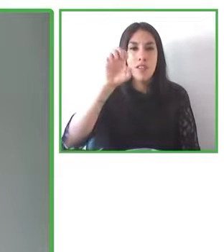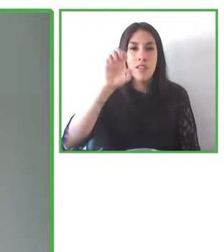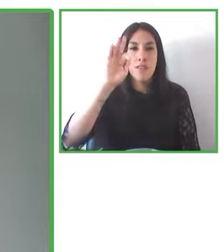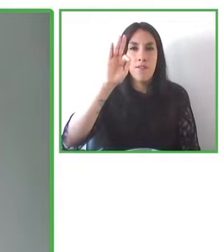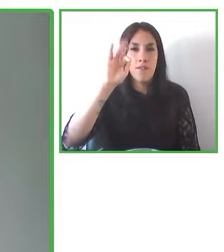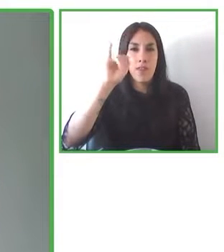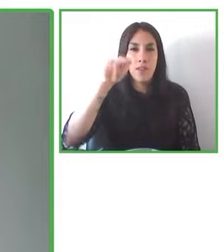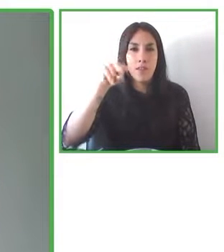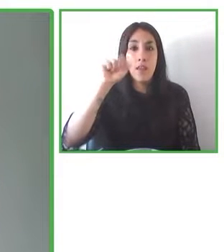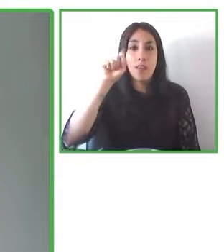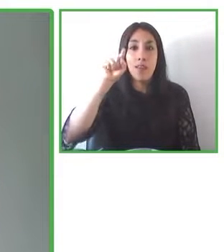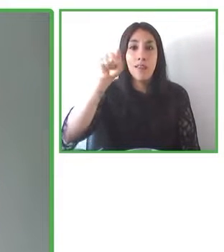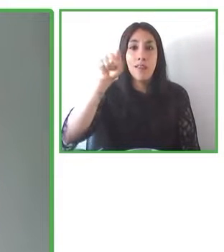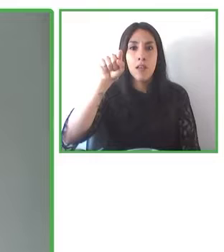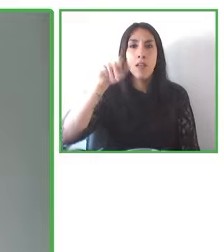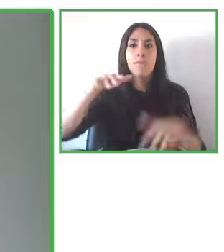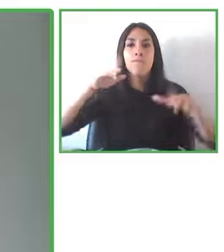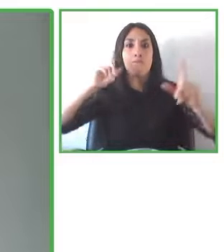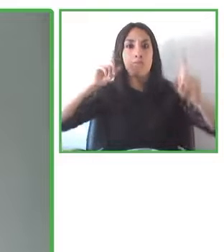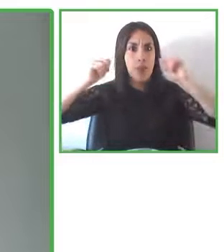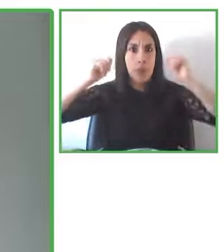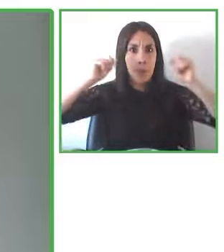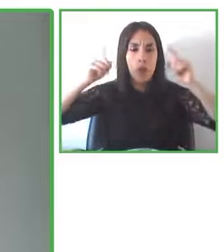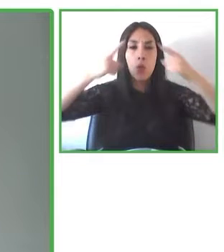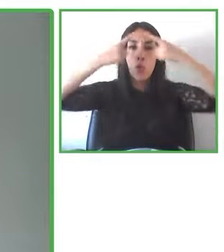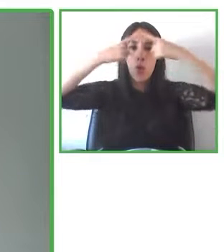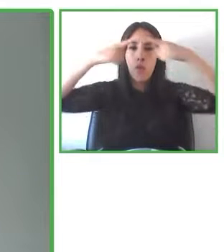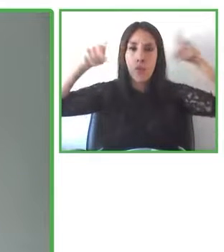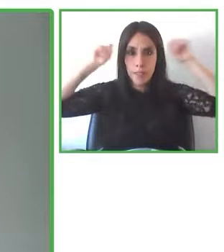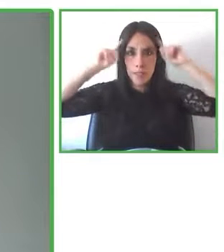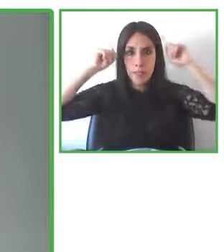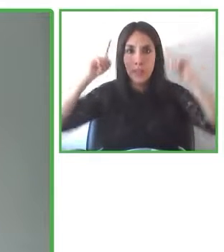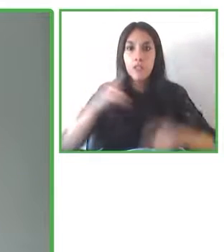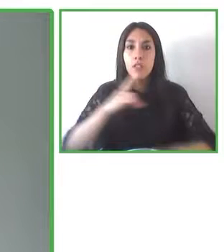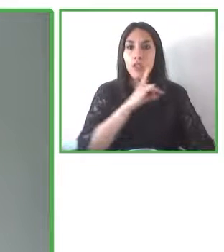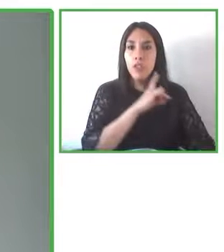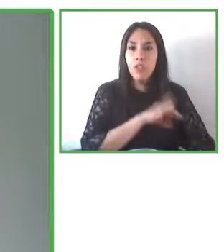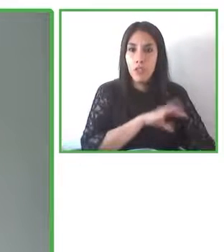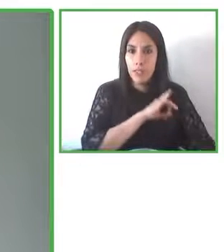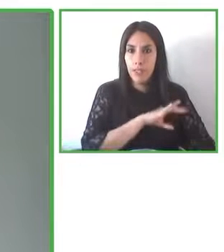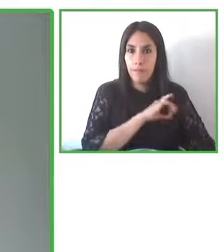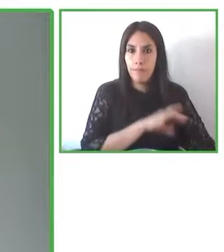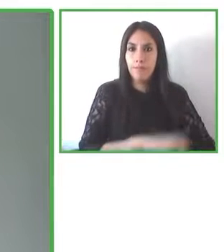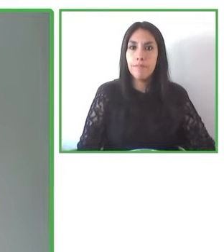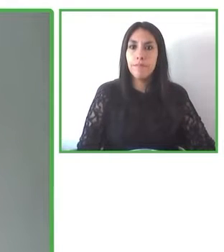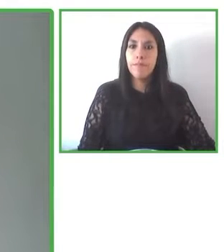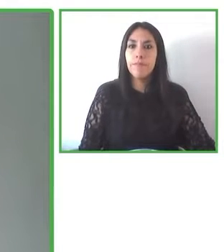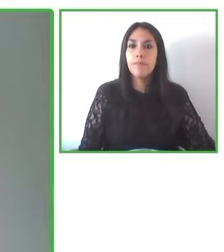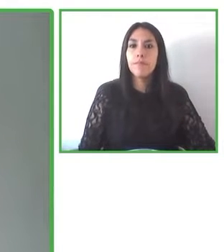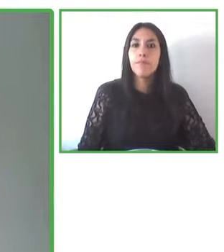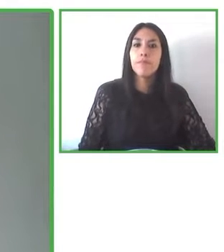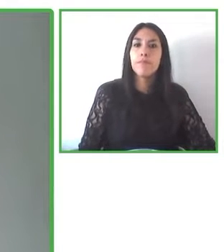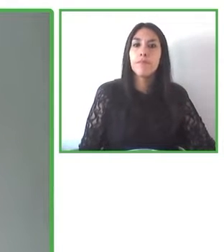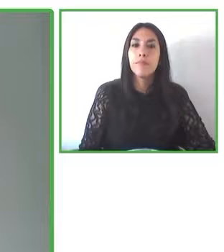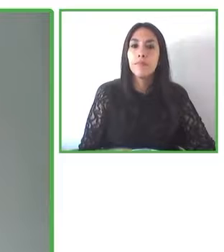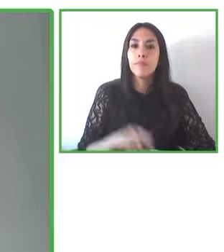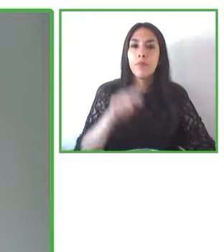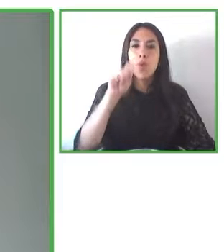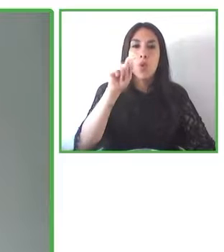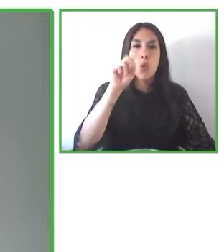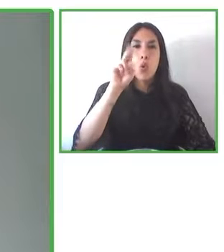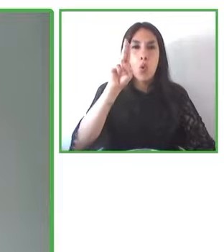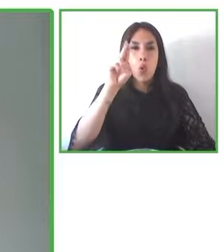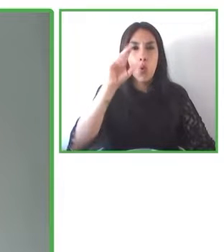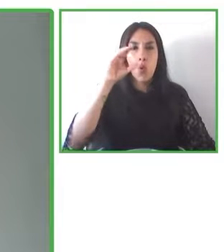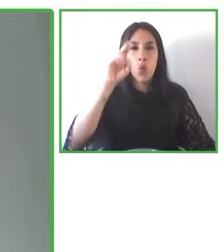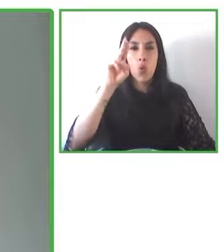de la Universidad Nacional de Tucumán, magíster en accesibilidad de la Universidad de Ajaén, España, maestranzas de la política y